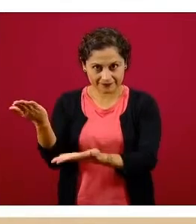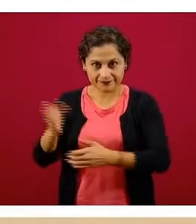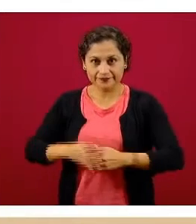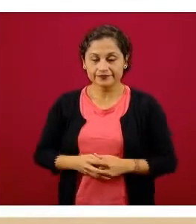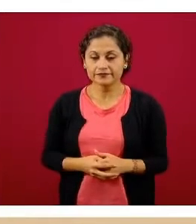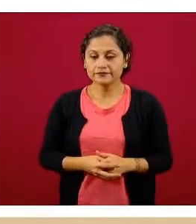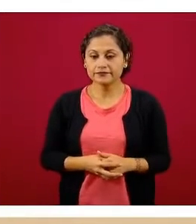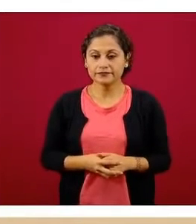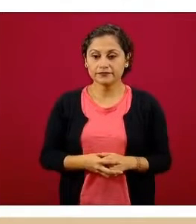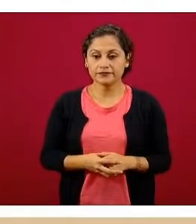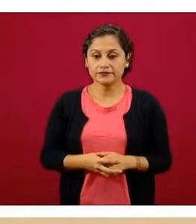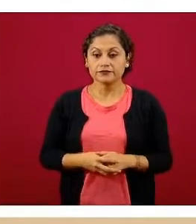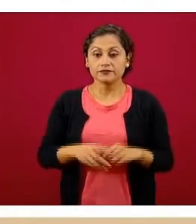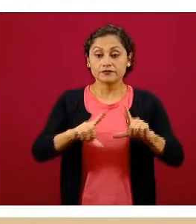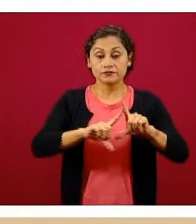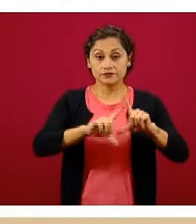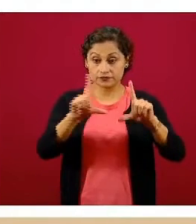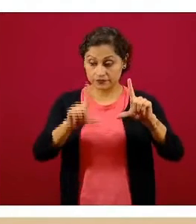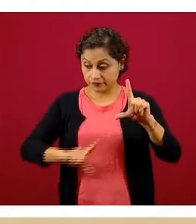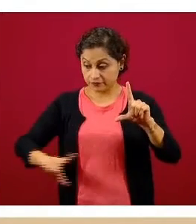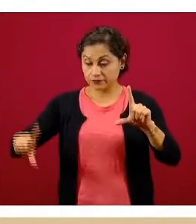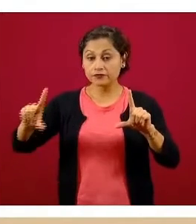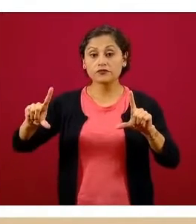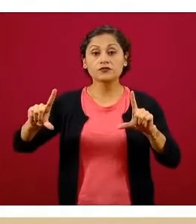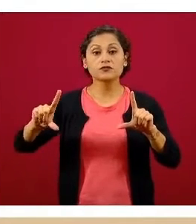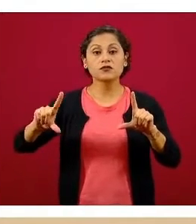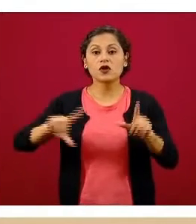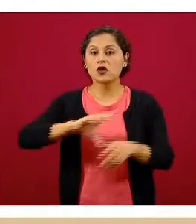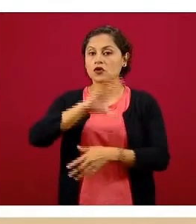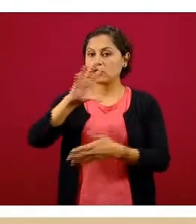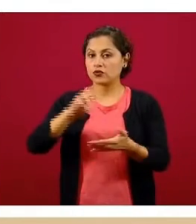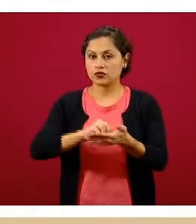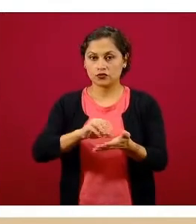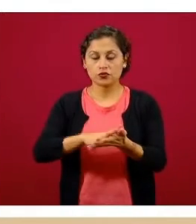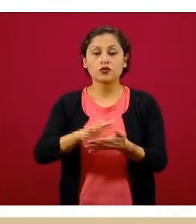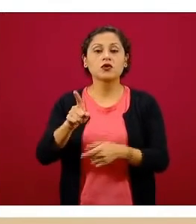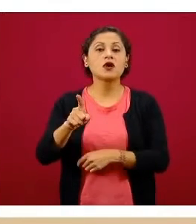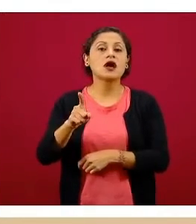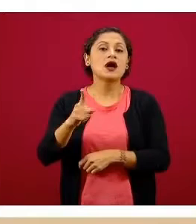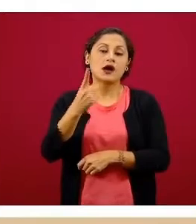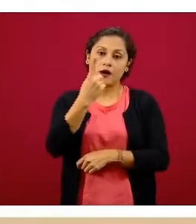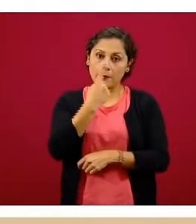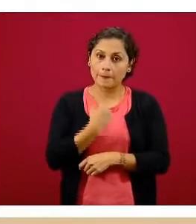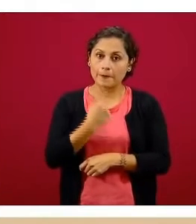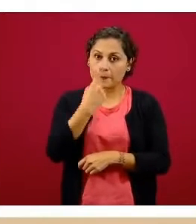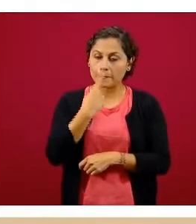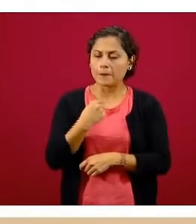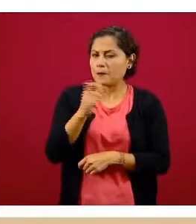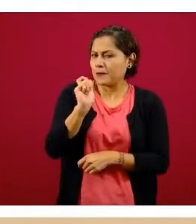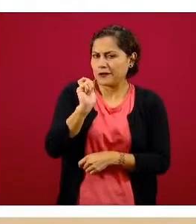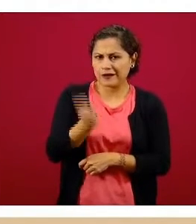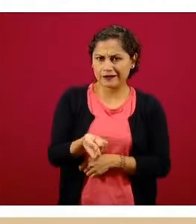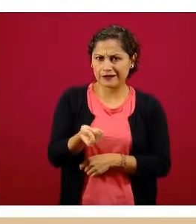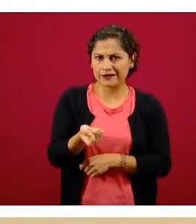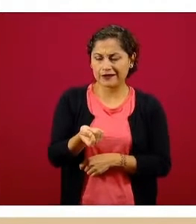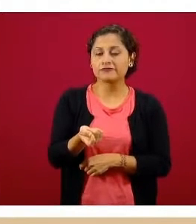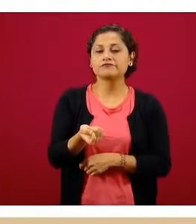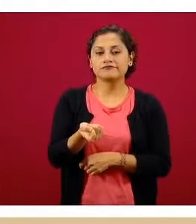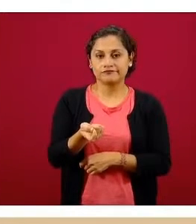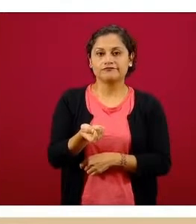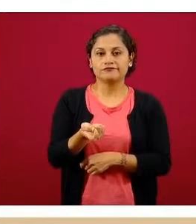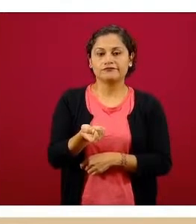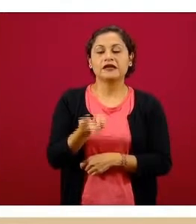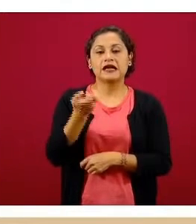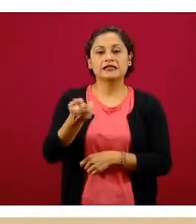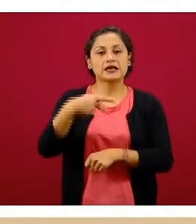todas las entidades federativas se encuentran en color rojo, que significa el nivel de máximo